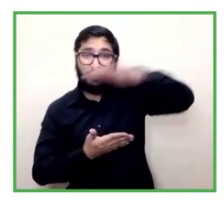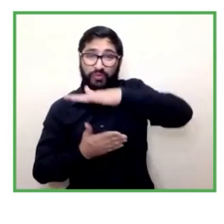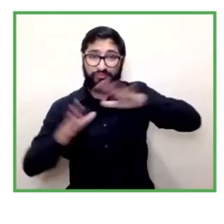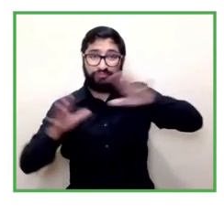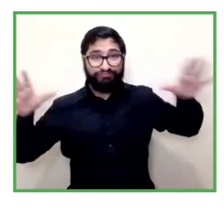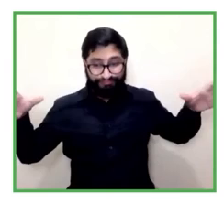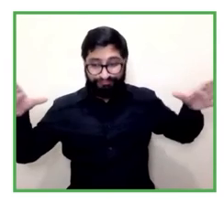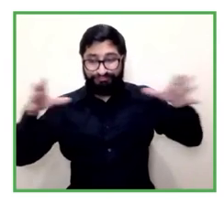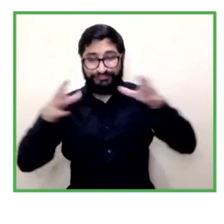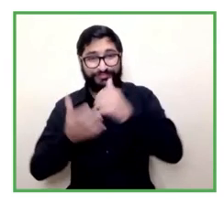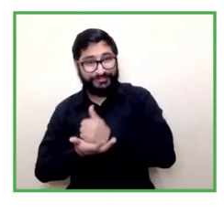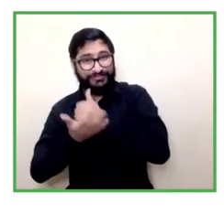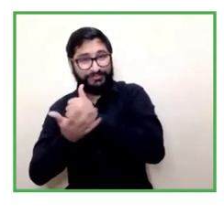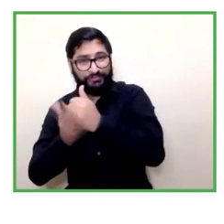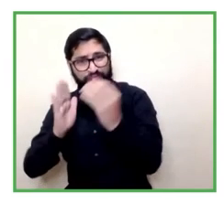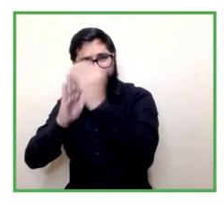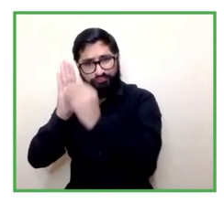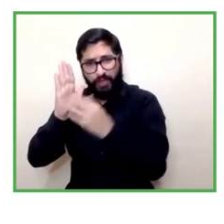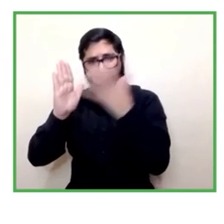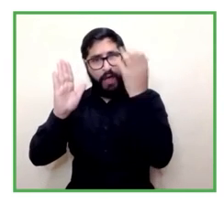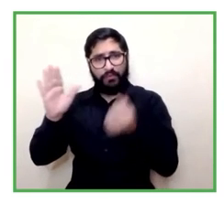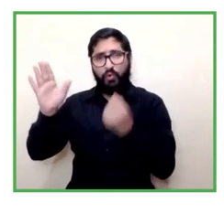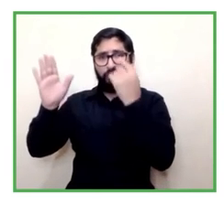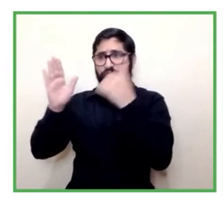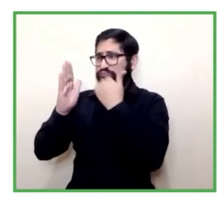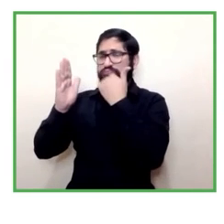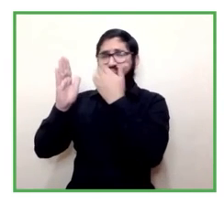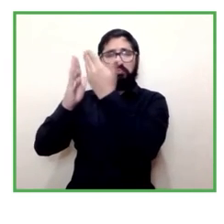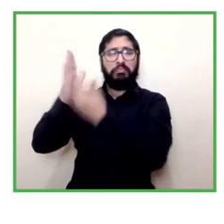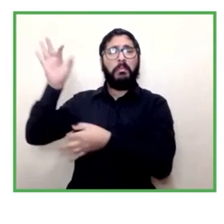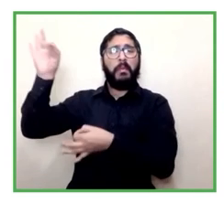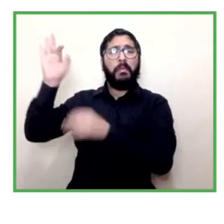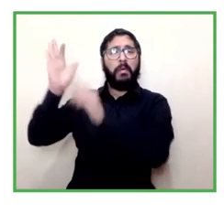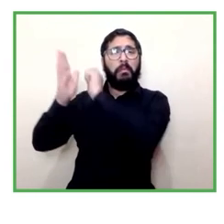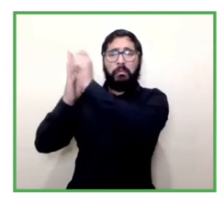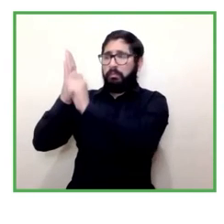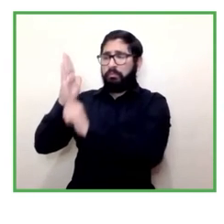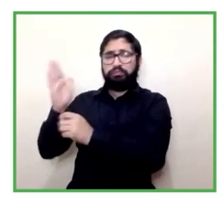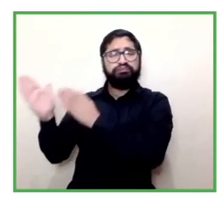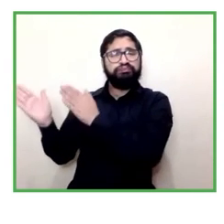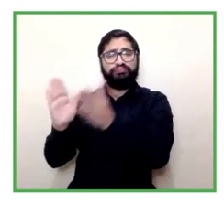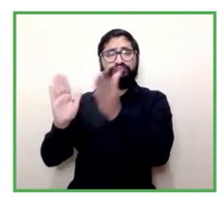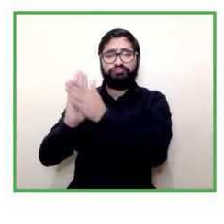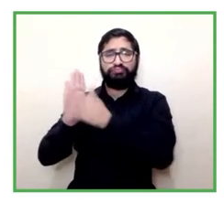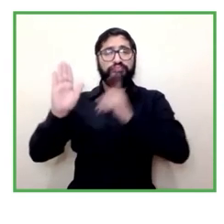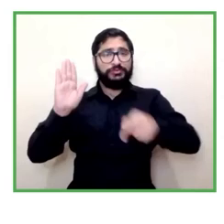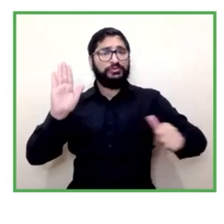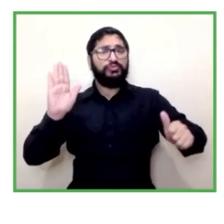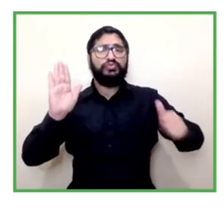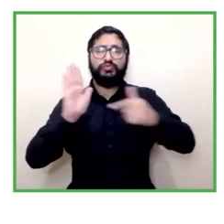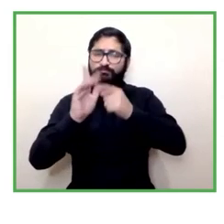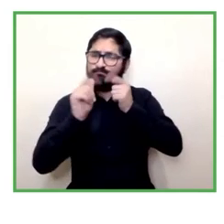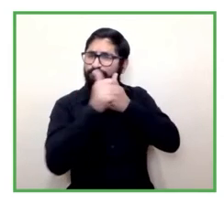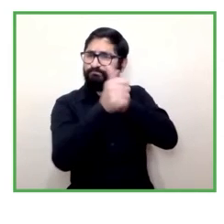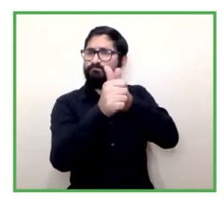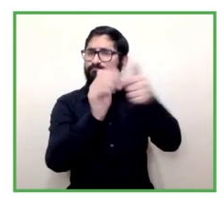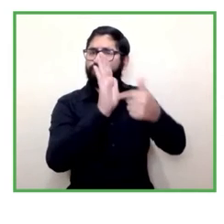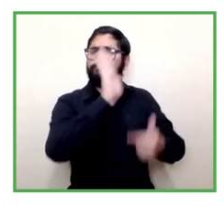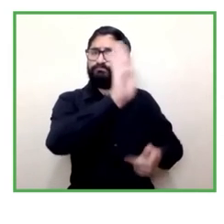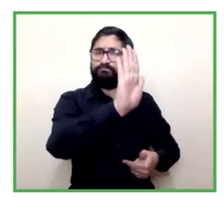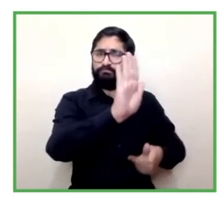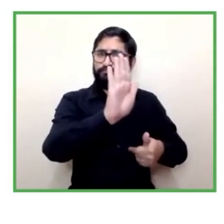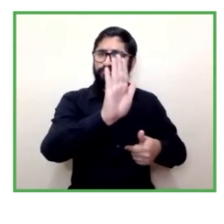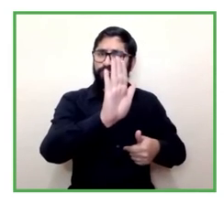ni siquiera porque no baja sino que porque los profesionales las personas los pregrados los posgrados no están